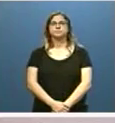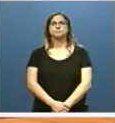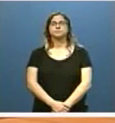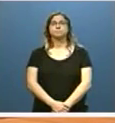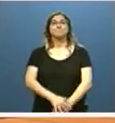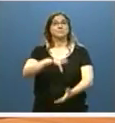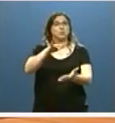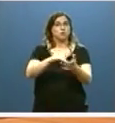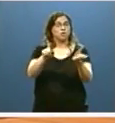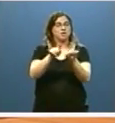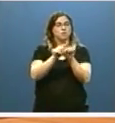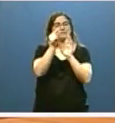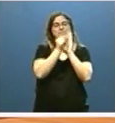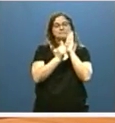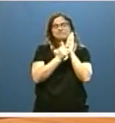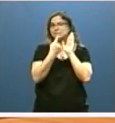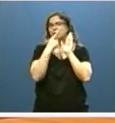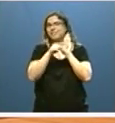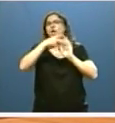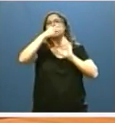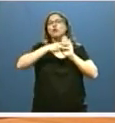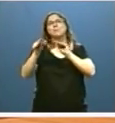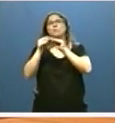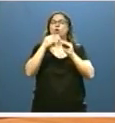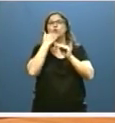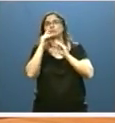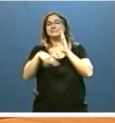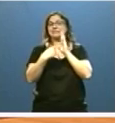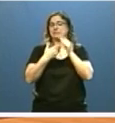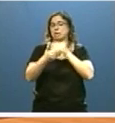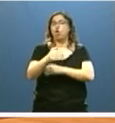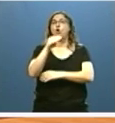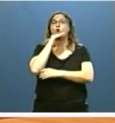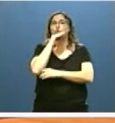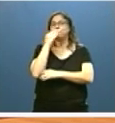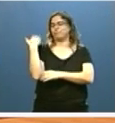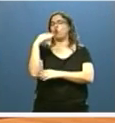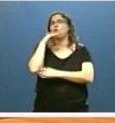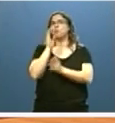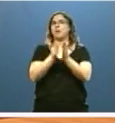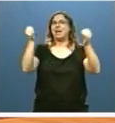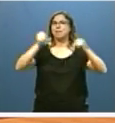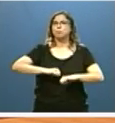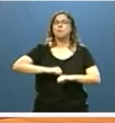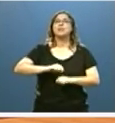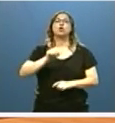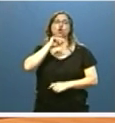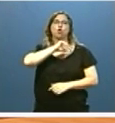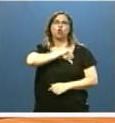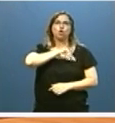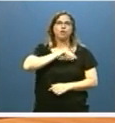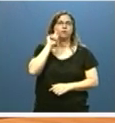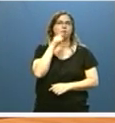En cuanto a medidas que no se manifiestan en normas con rango de ley, en octubre aprobamos la renovación y ampliación del código ético y de